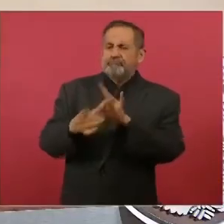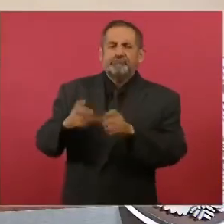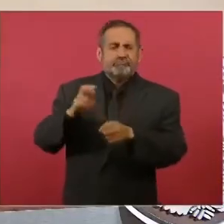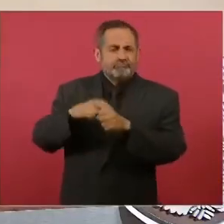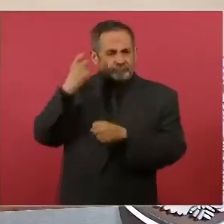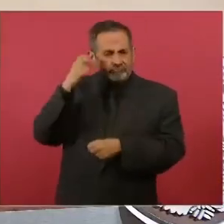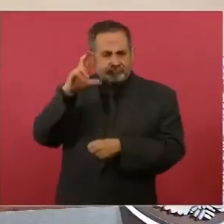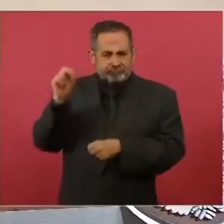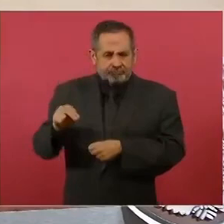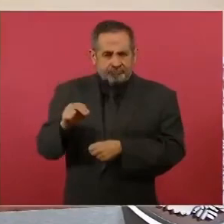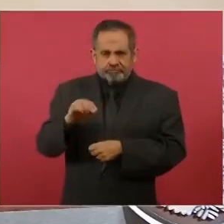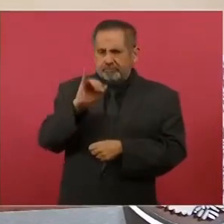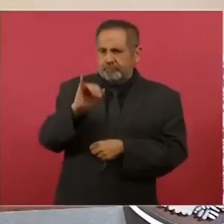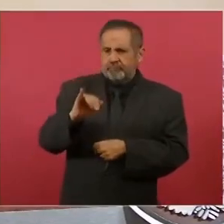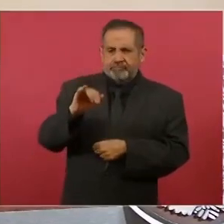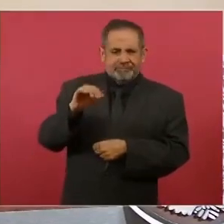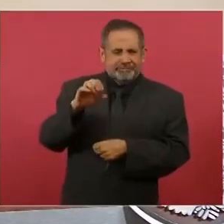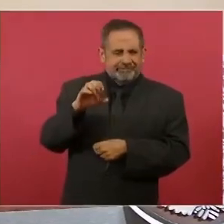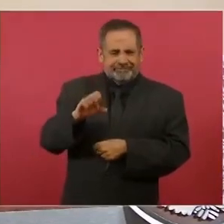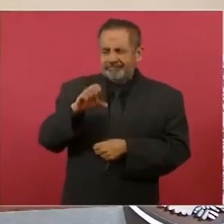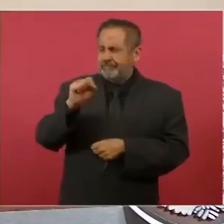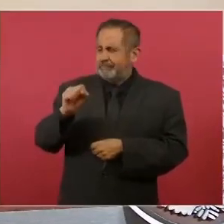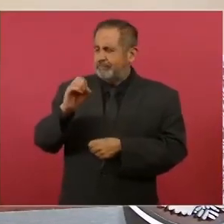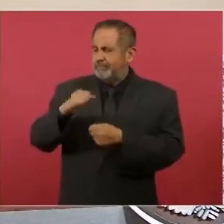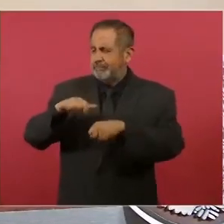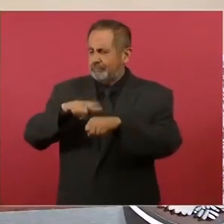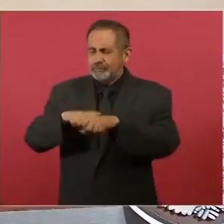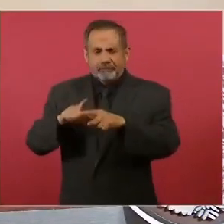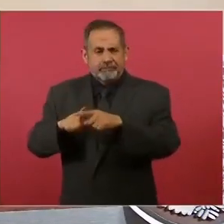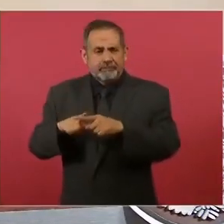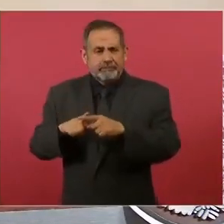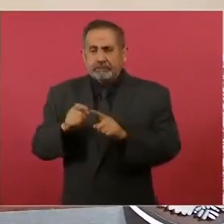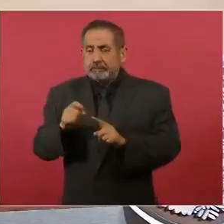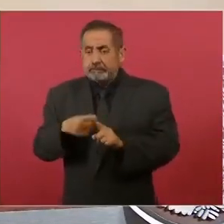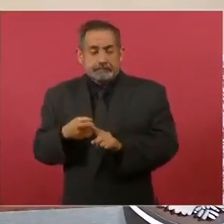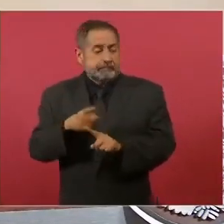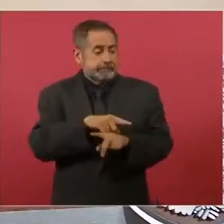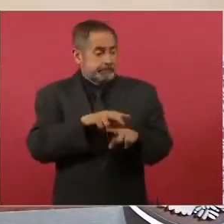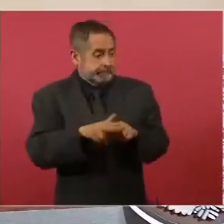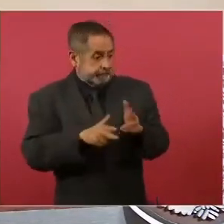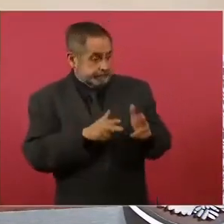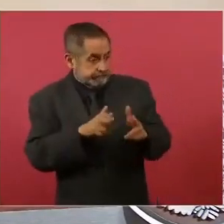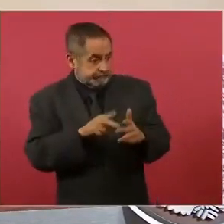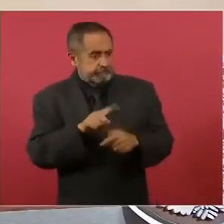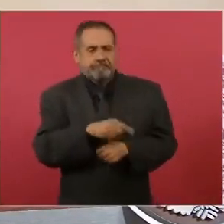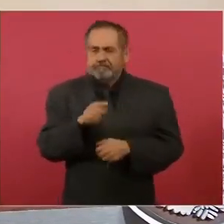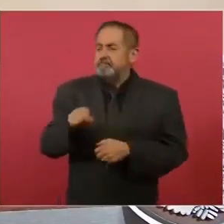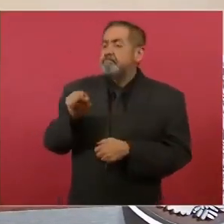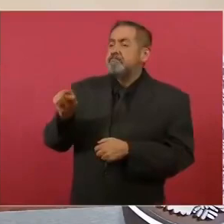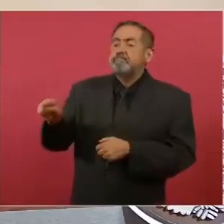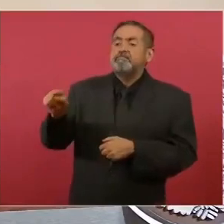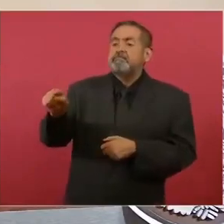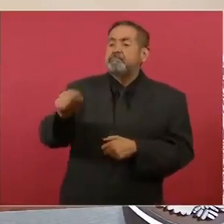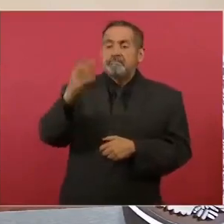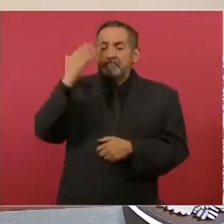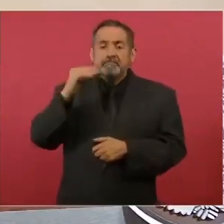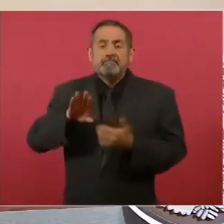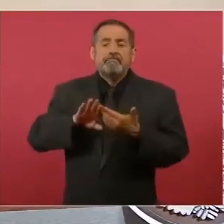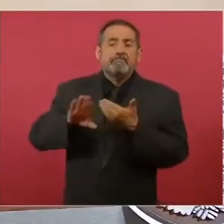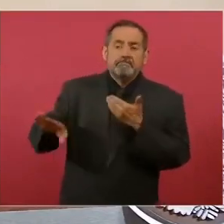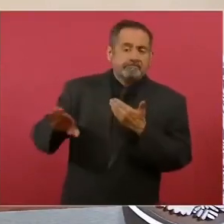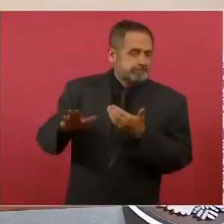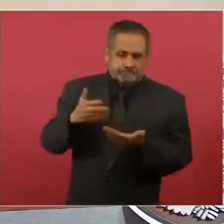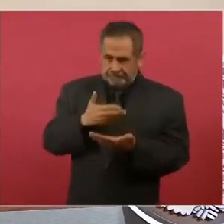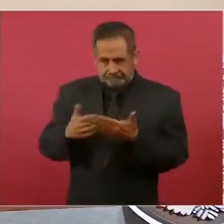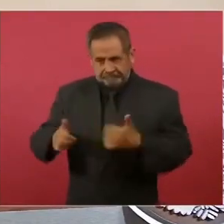Quintana Roo, que se genera a través del Tren Maya, un proyecto diseñado para adentrarse en esos sectores sociales que nunca pudieron conectarse